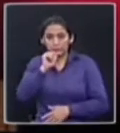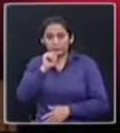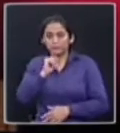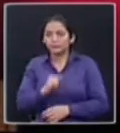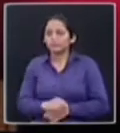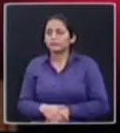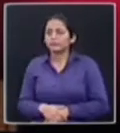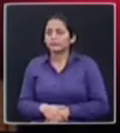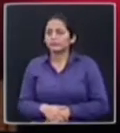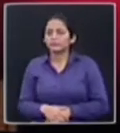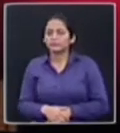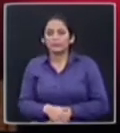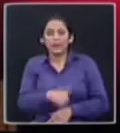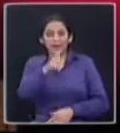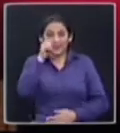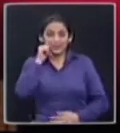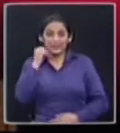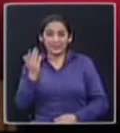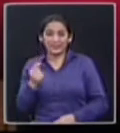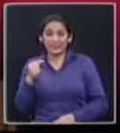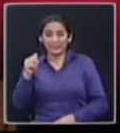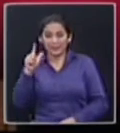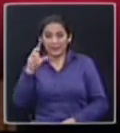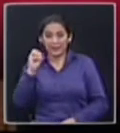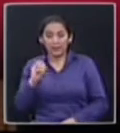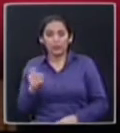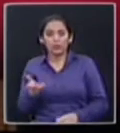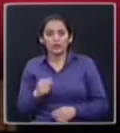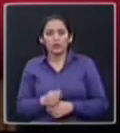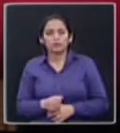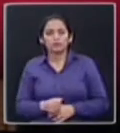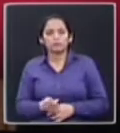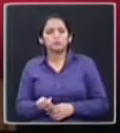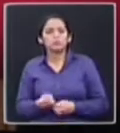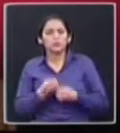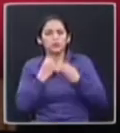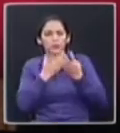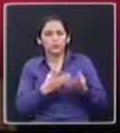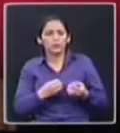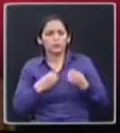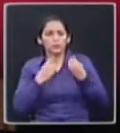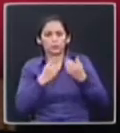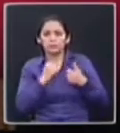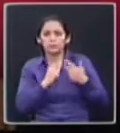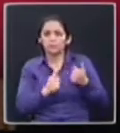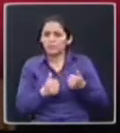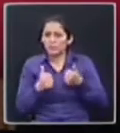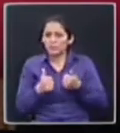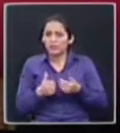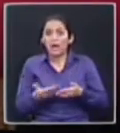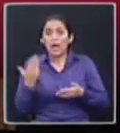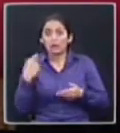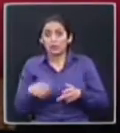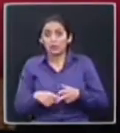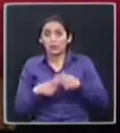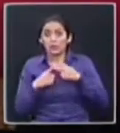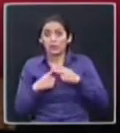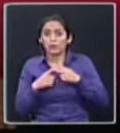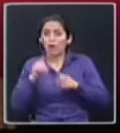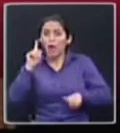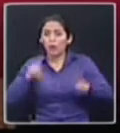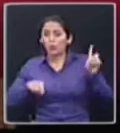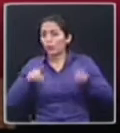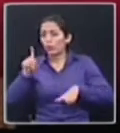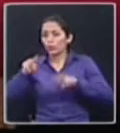importante, porque él dio una serie de detalles de las acciones que se tomaron previas a todo lo que ya fue las órdenes de